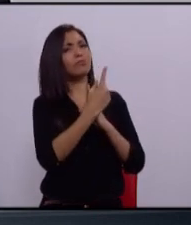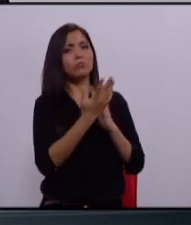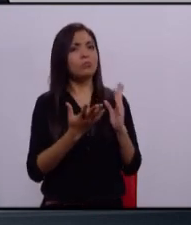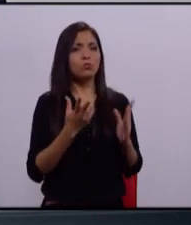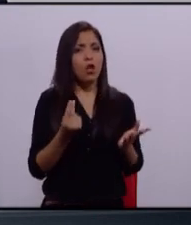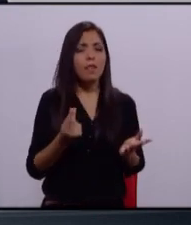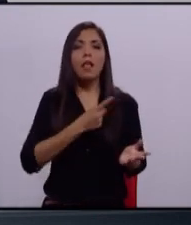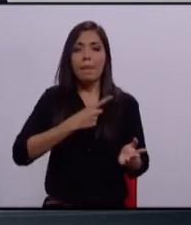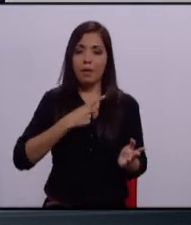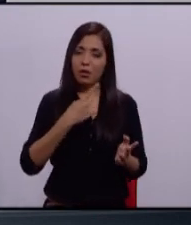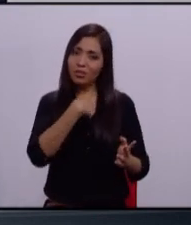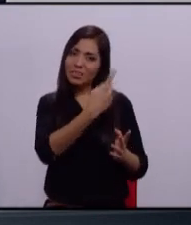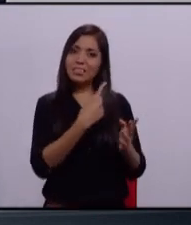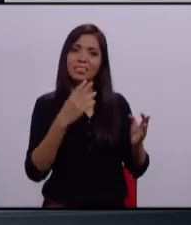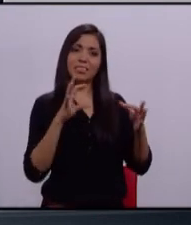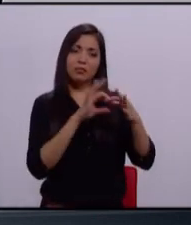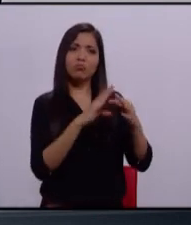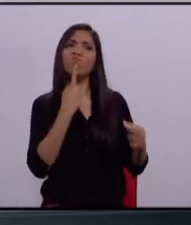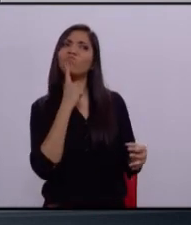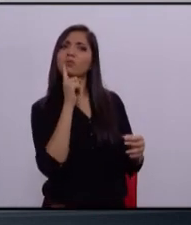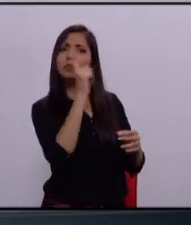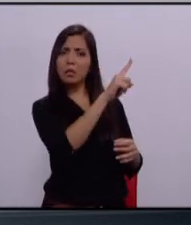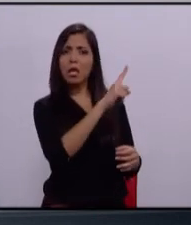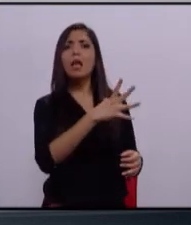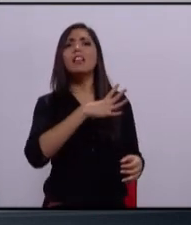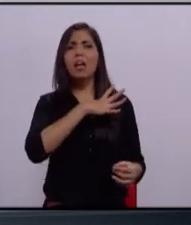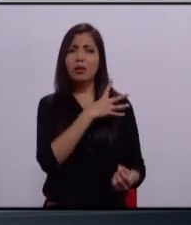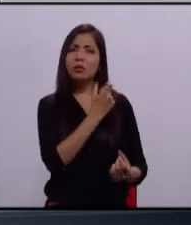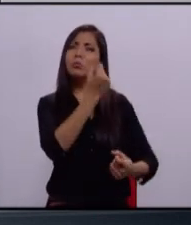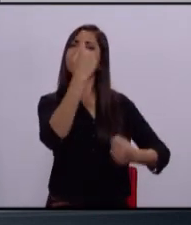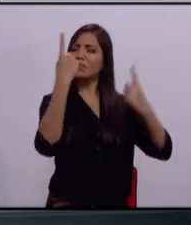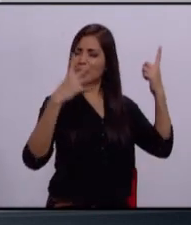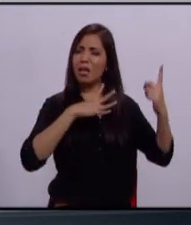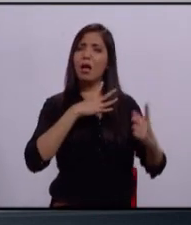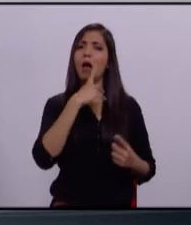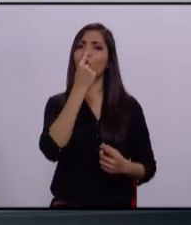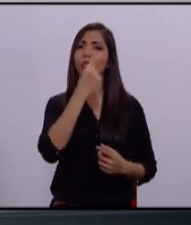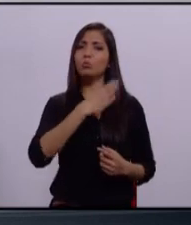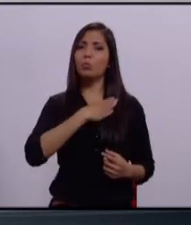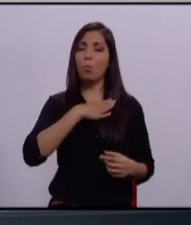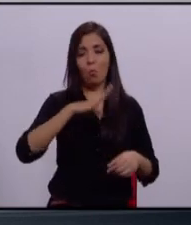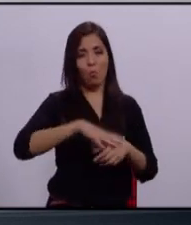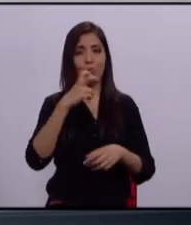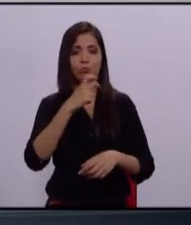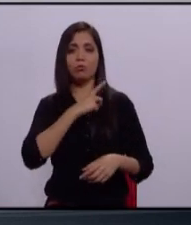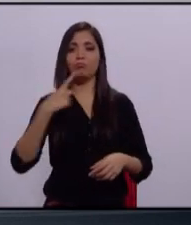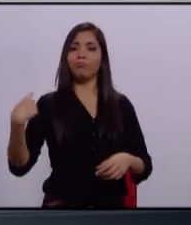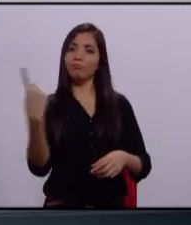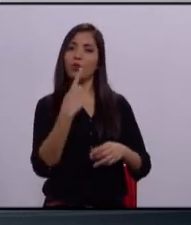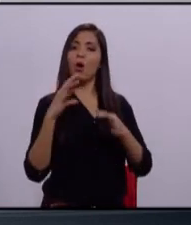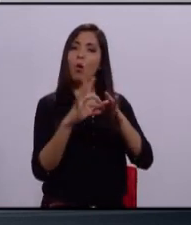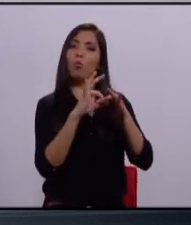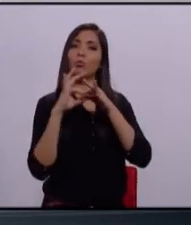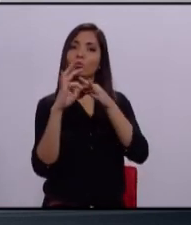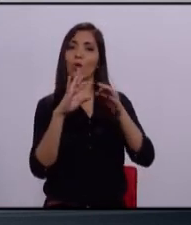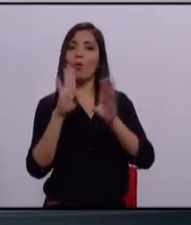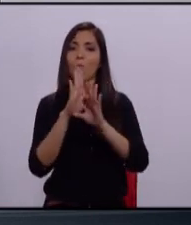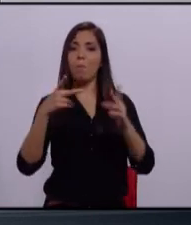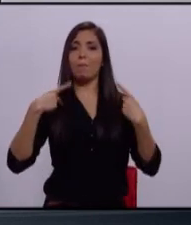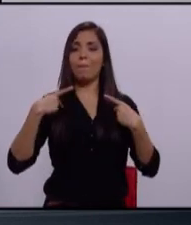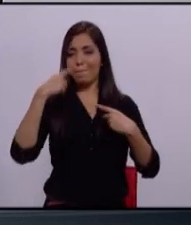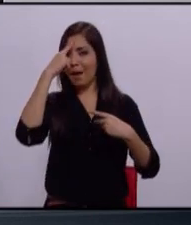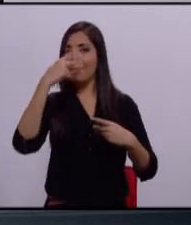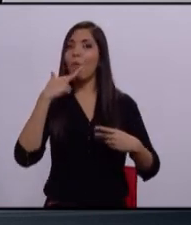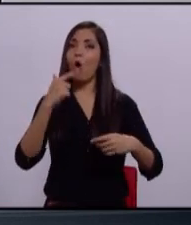Hay que denunciar a los policías malos y también hay policías buenos. Tenemos que trabajar todos en conjunto como ciudadanos para una mejor